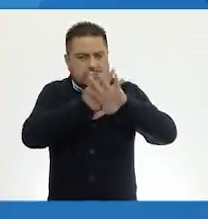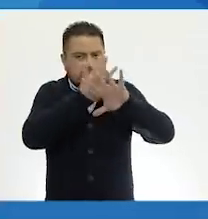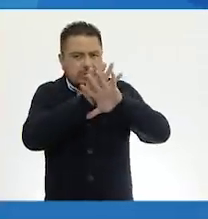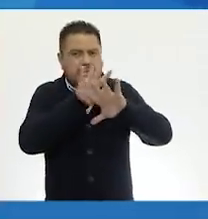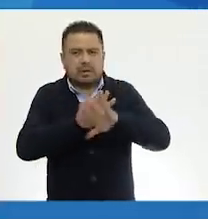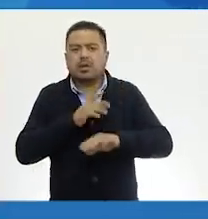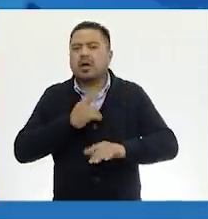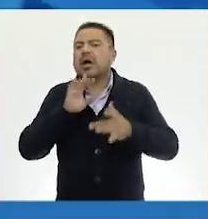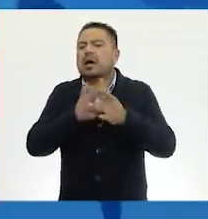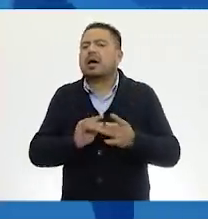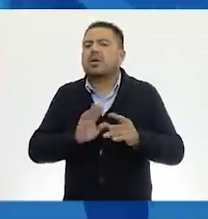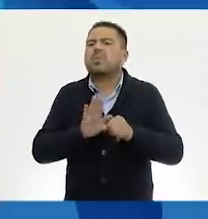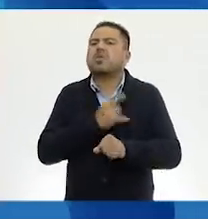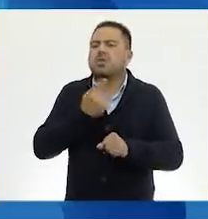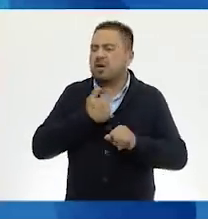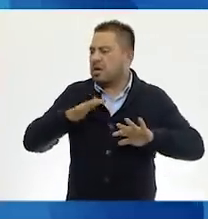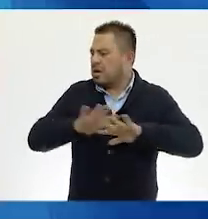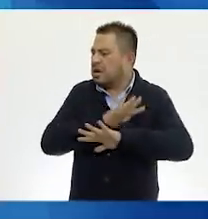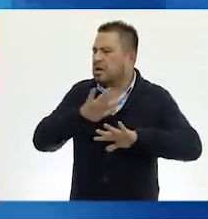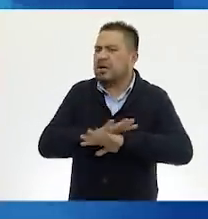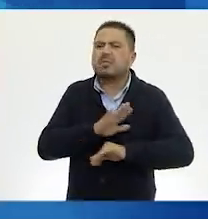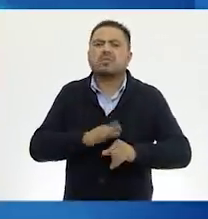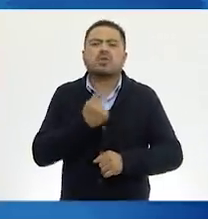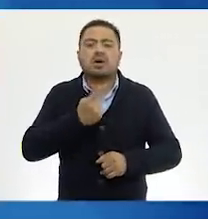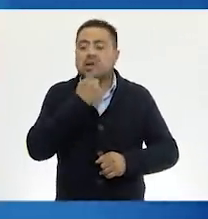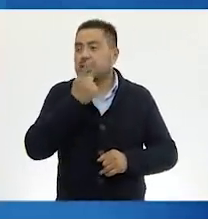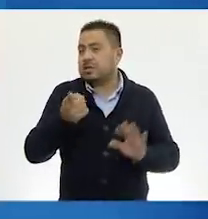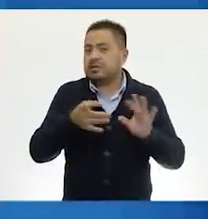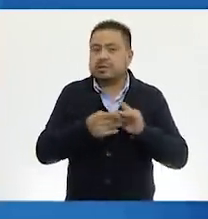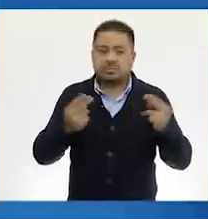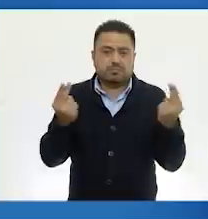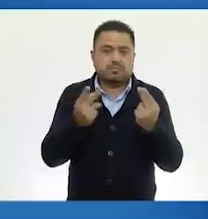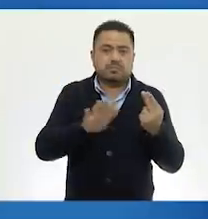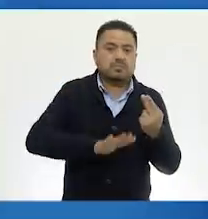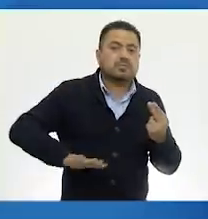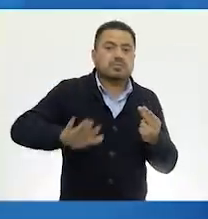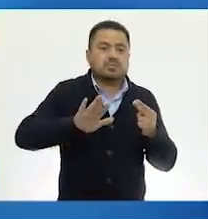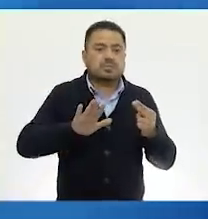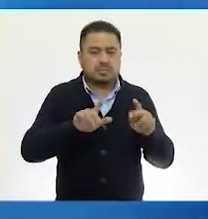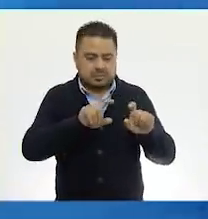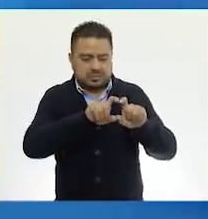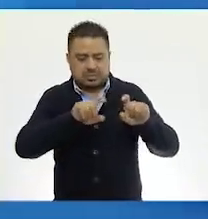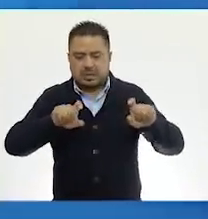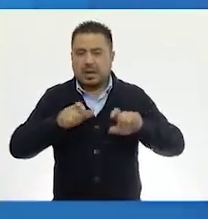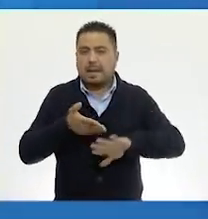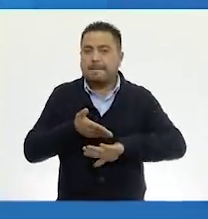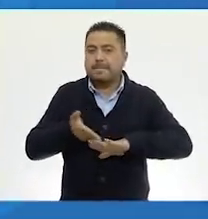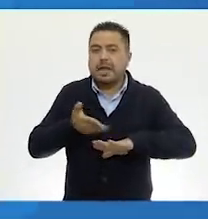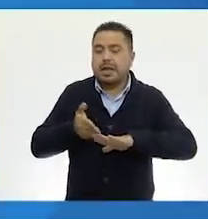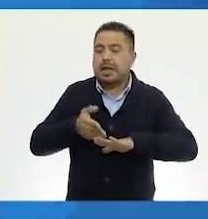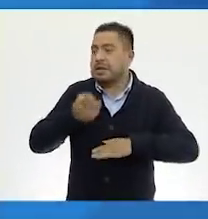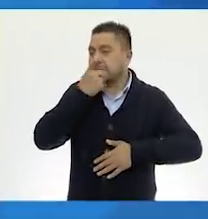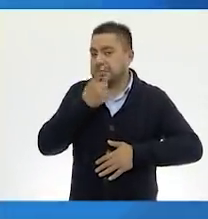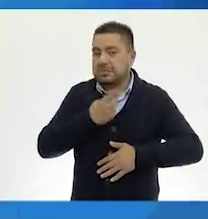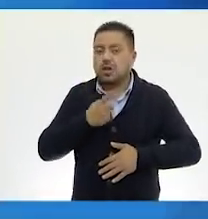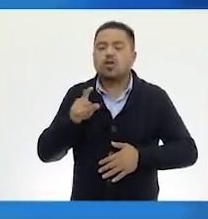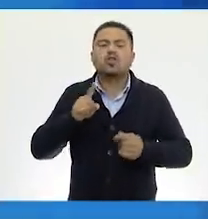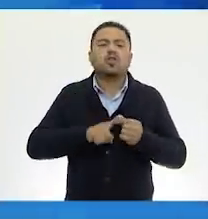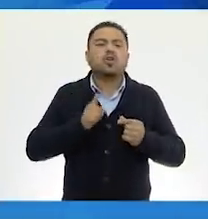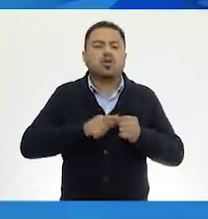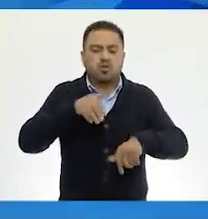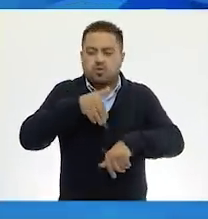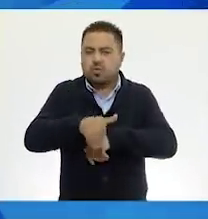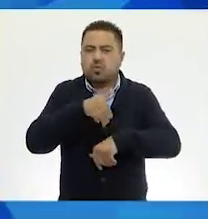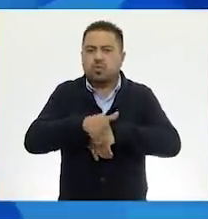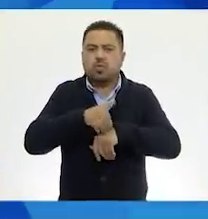Voy a explicarles por qué lo cambió un poquito. Dice que vamos a necesitar tarjetas blancas. Es lo que nos dicen las instrucciones donde vengan